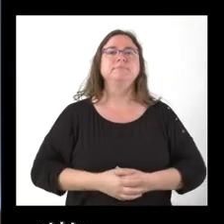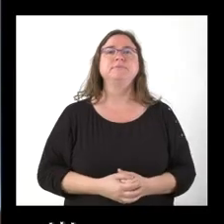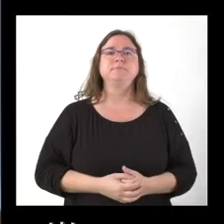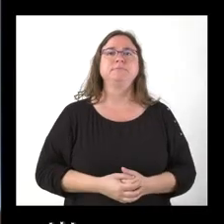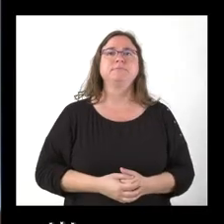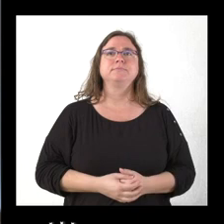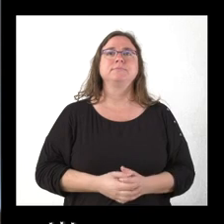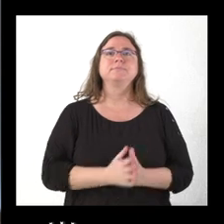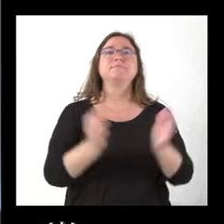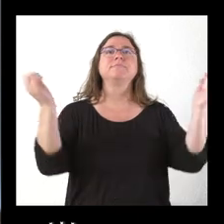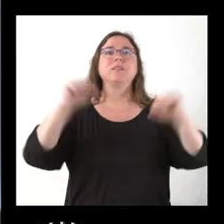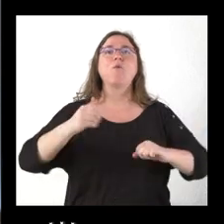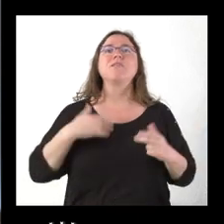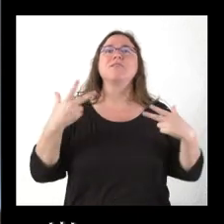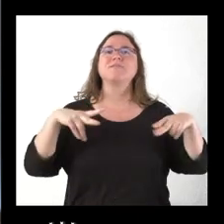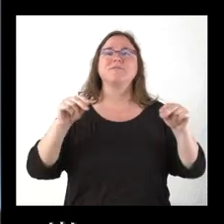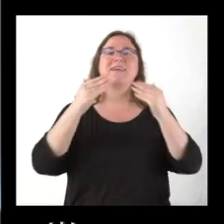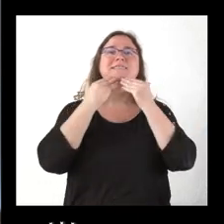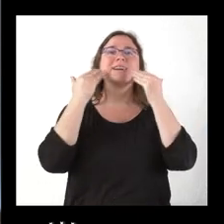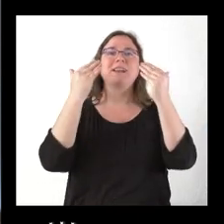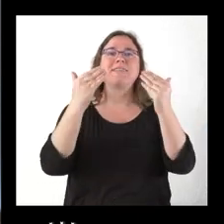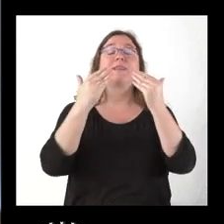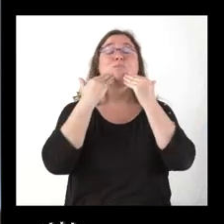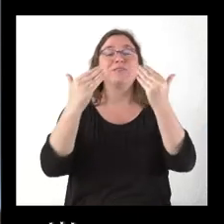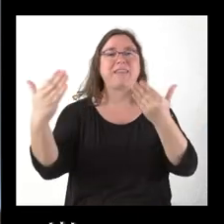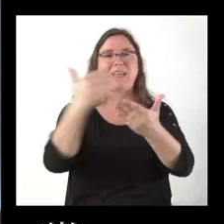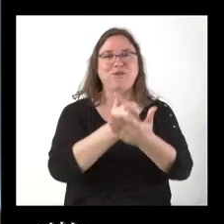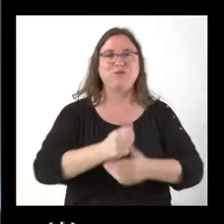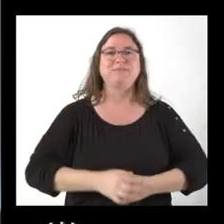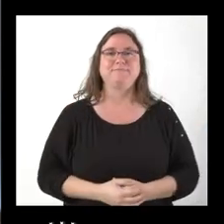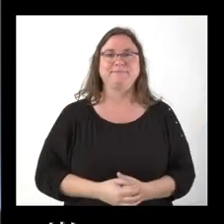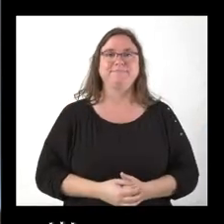De acuerdo, pues hemos terminado entonces, gracias. Muchísimas gracias a todos ustedes.